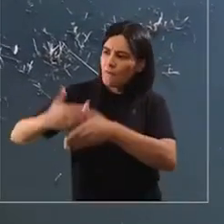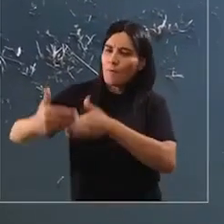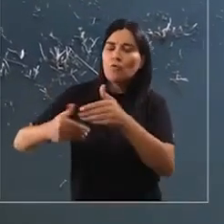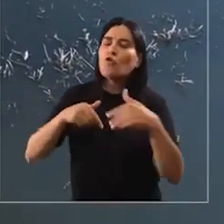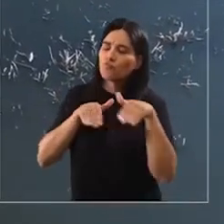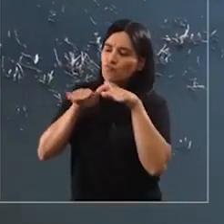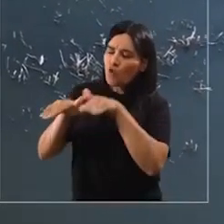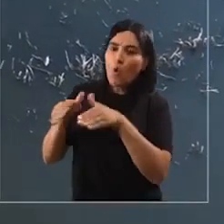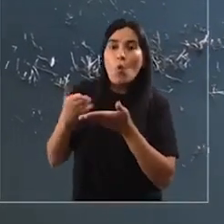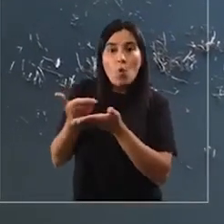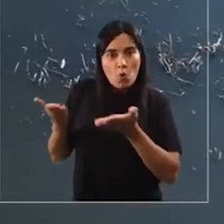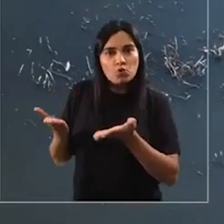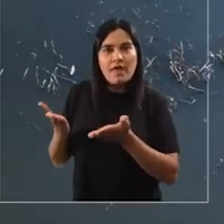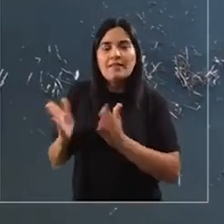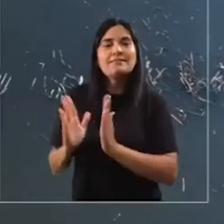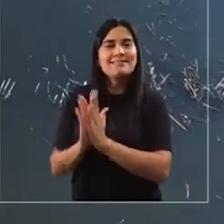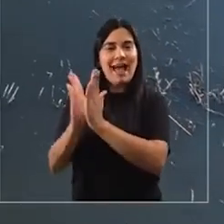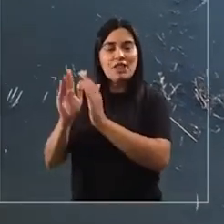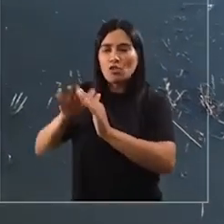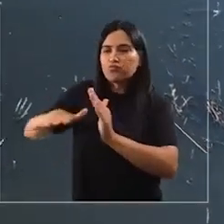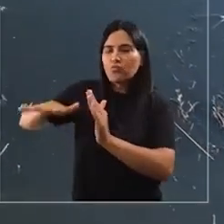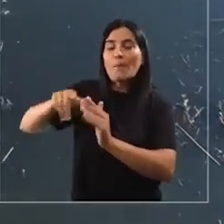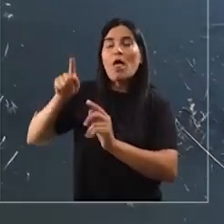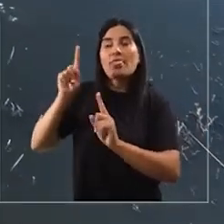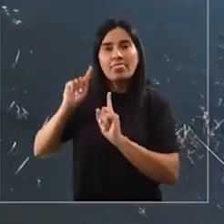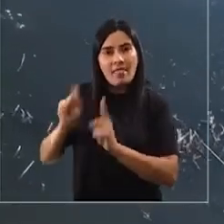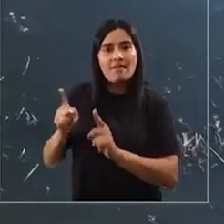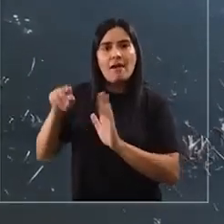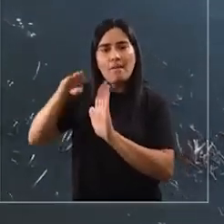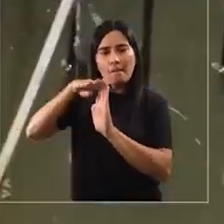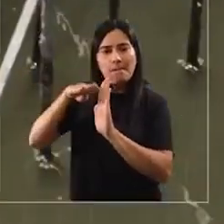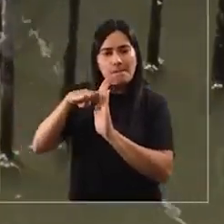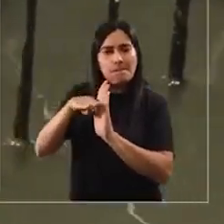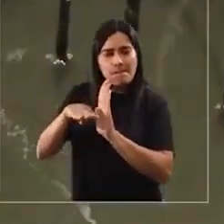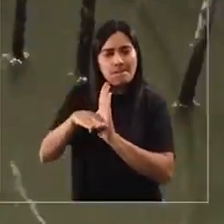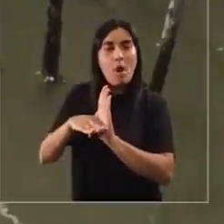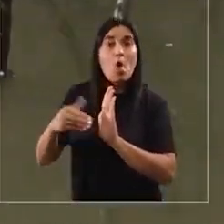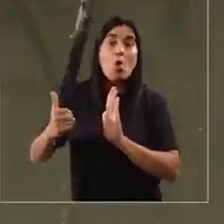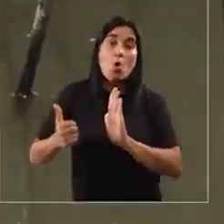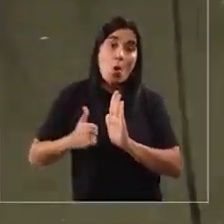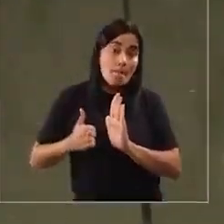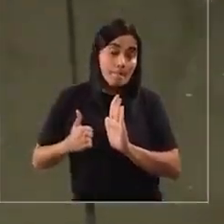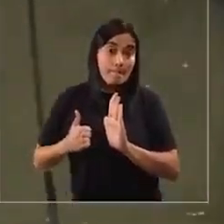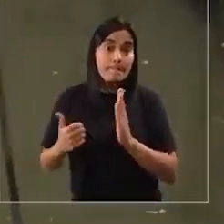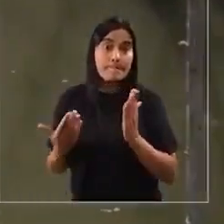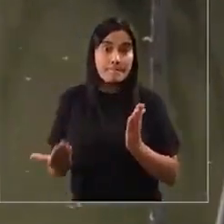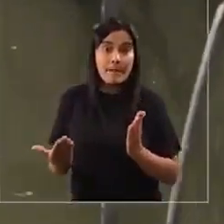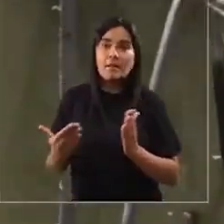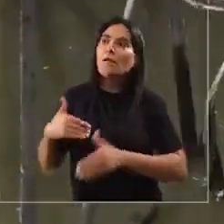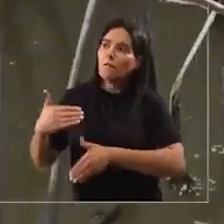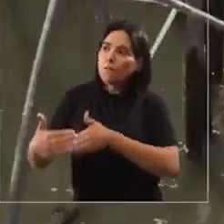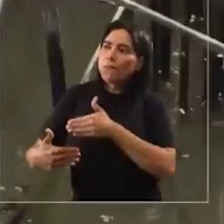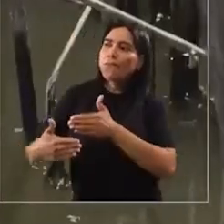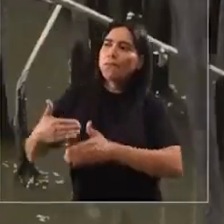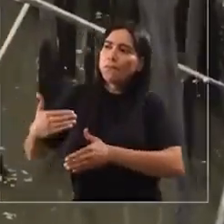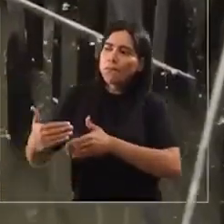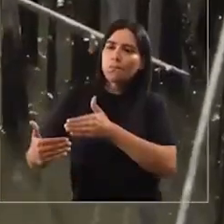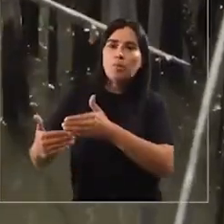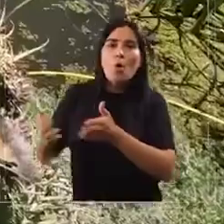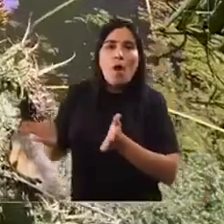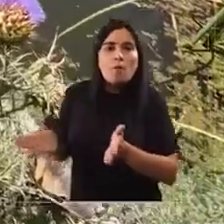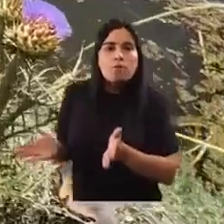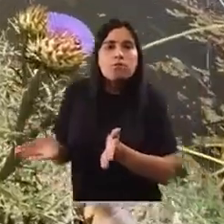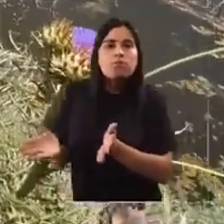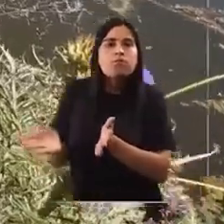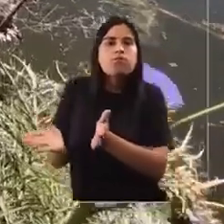ok, vamos hacia adelante, nosotros los apoyamos, ustedes son santuarios, pero también tienen que cumplir una serie de requisitos y